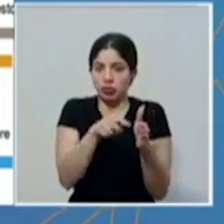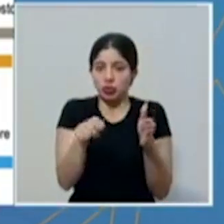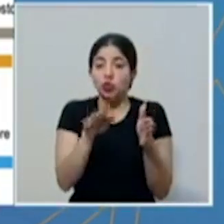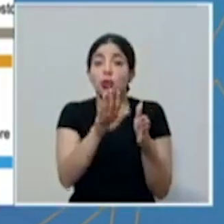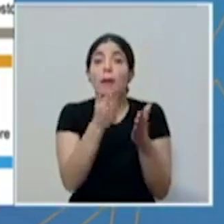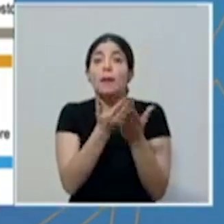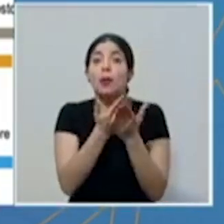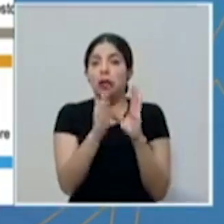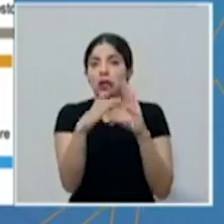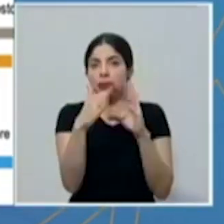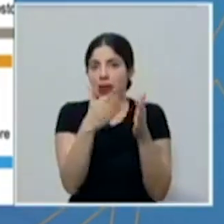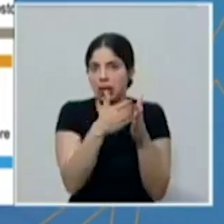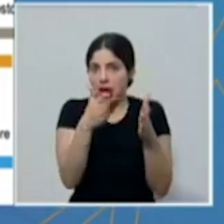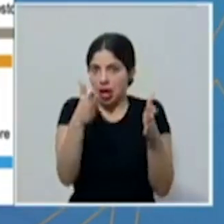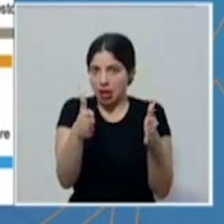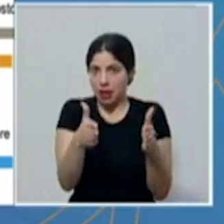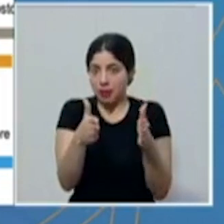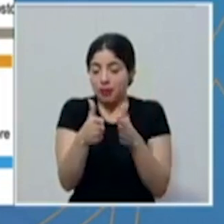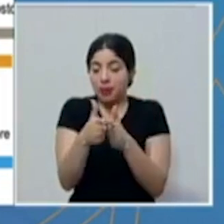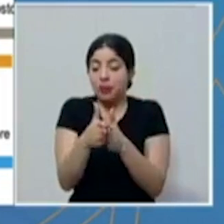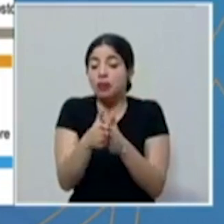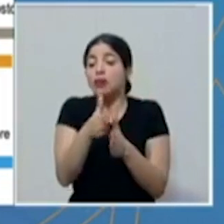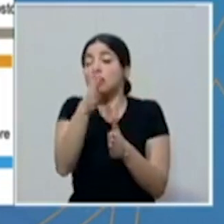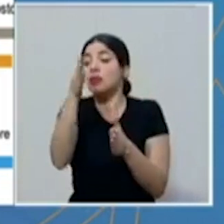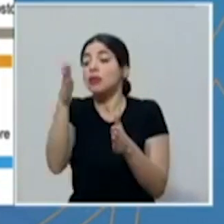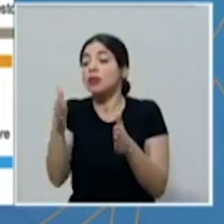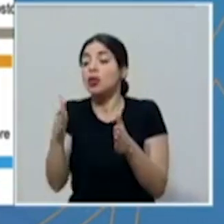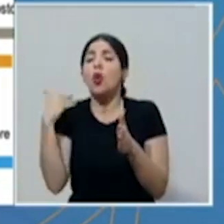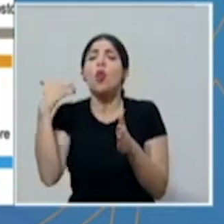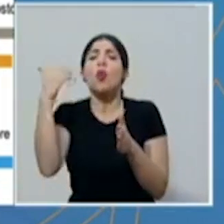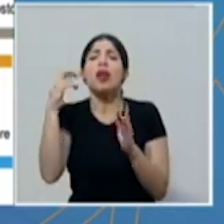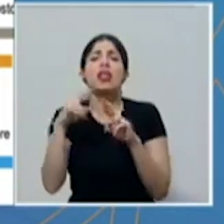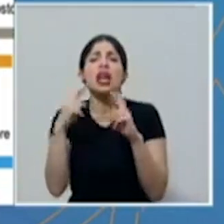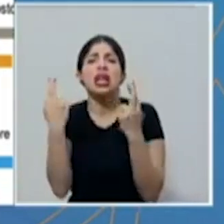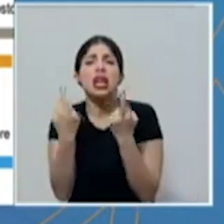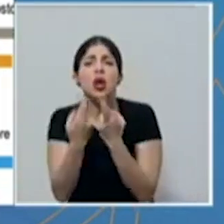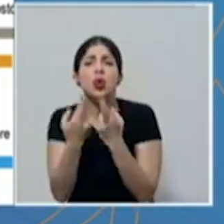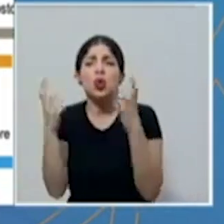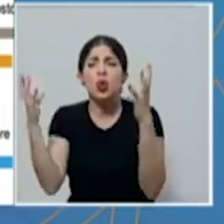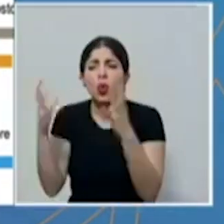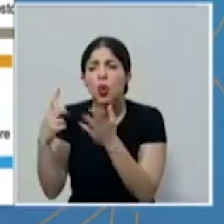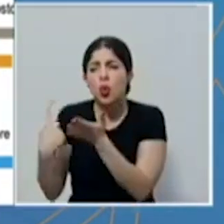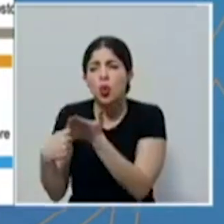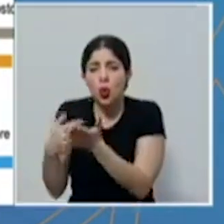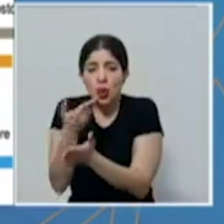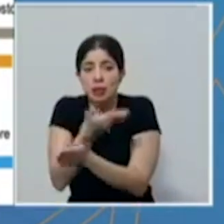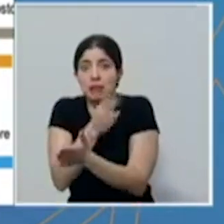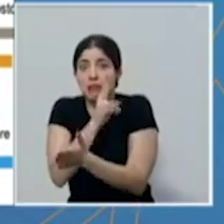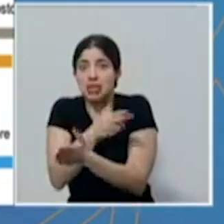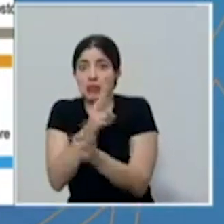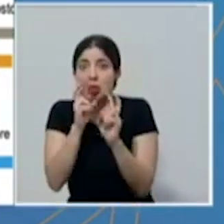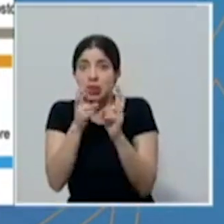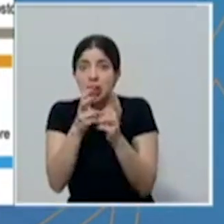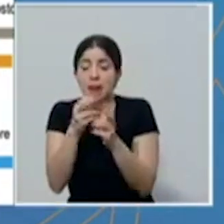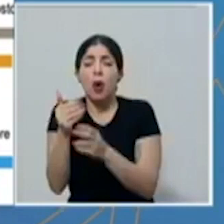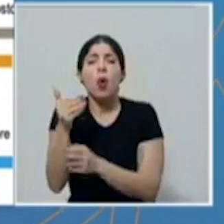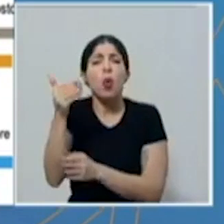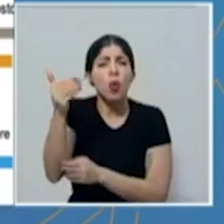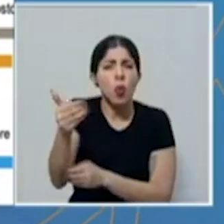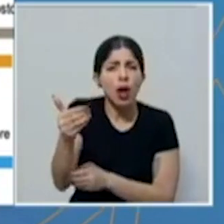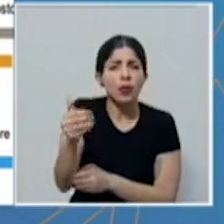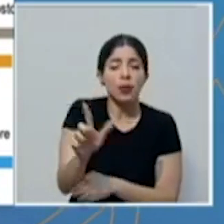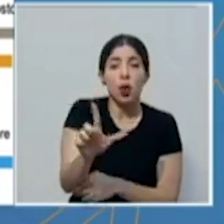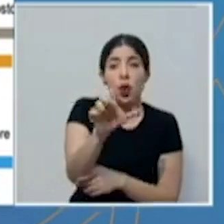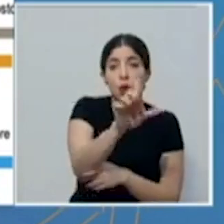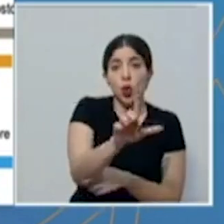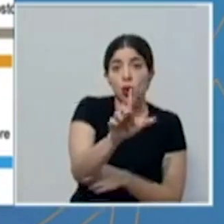Las reuniones y los foros de intercambio alrededor de este tema se van a realizar entre